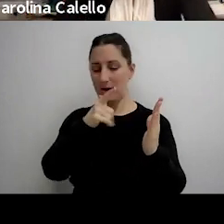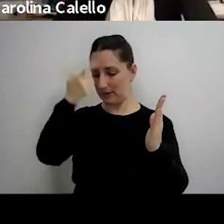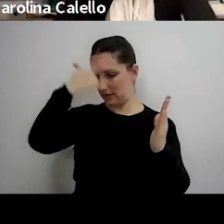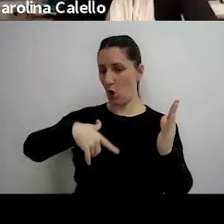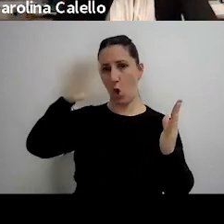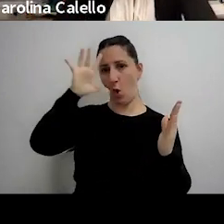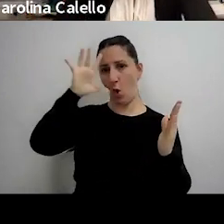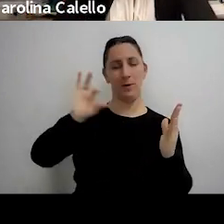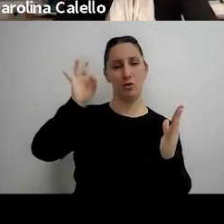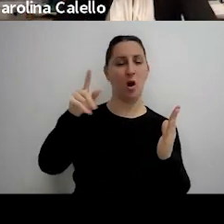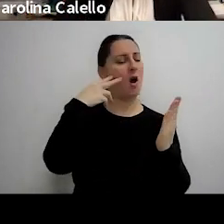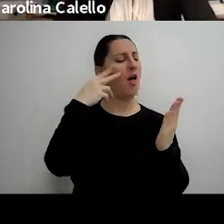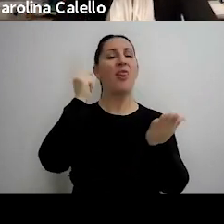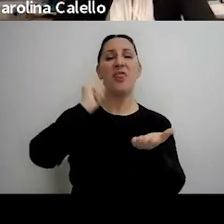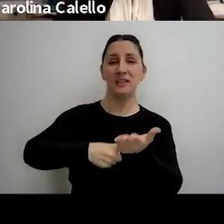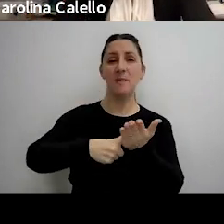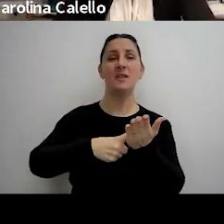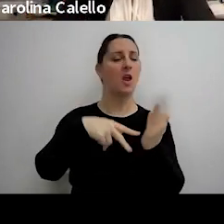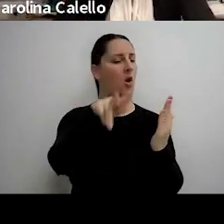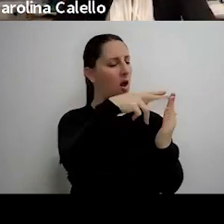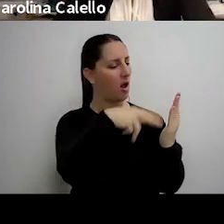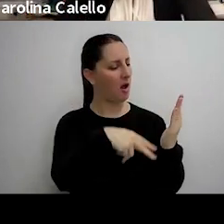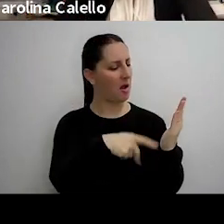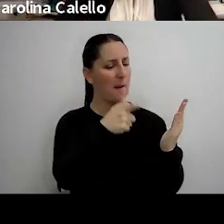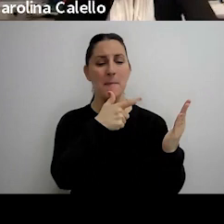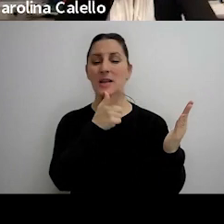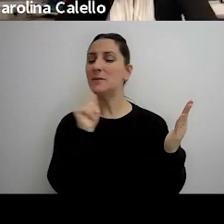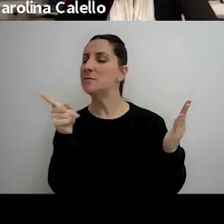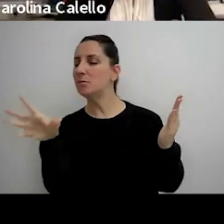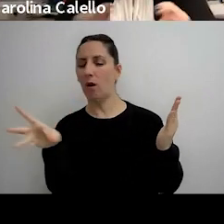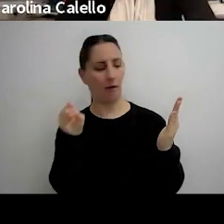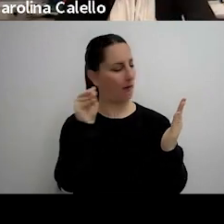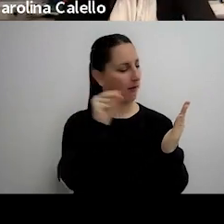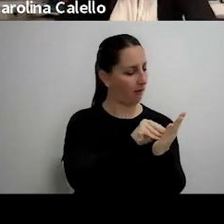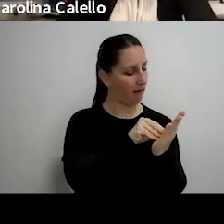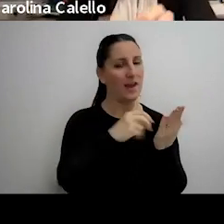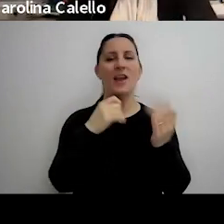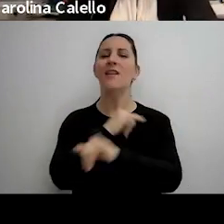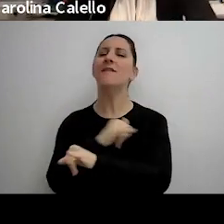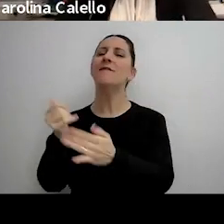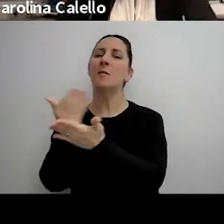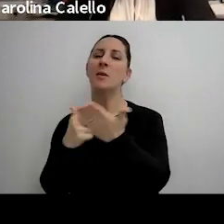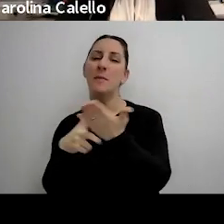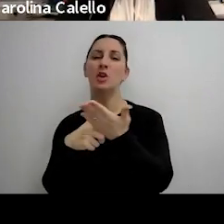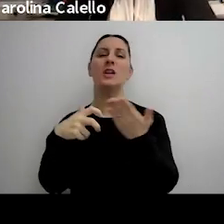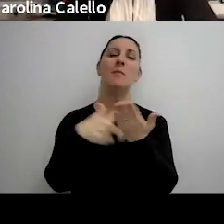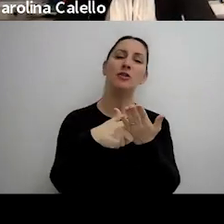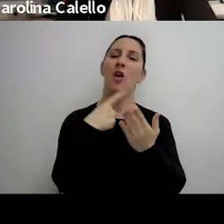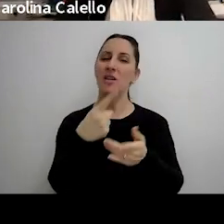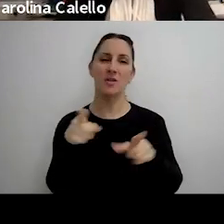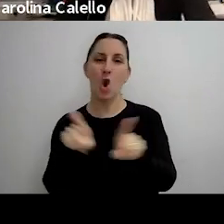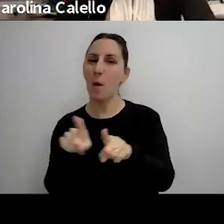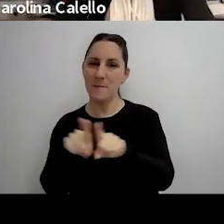son uno lee una determinación de oficio parece una transcripción del informe de inspección y los inspectores dijeron o sea